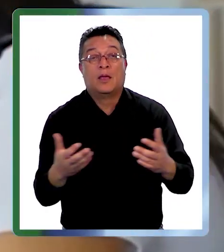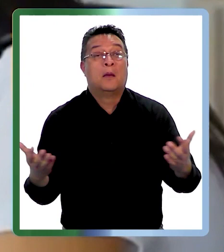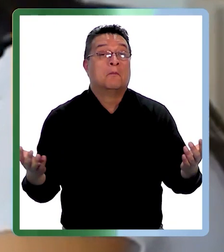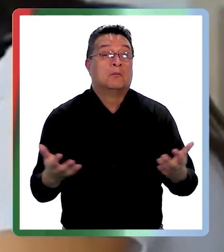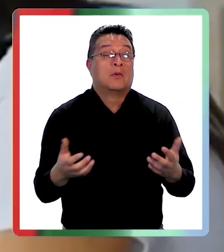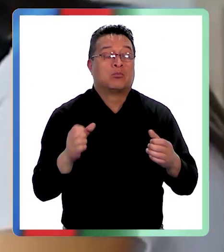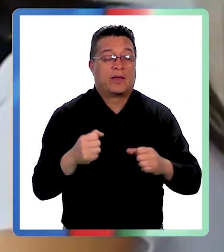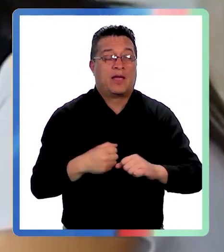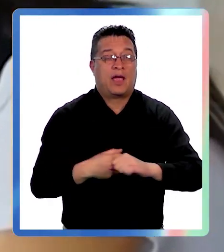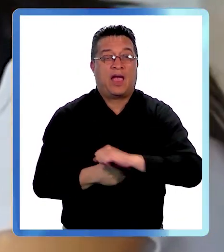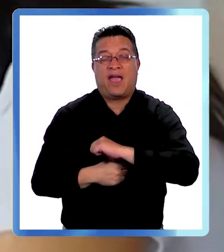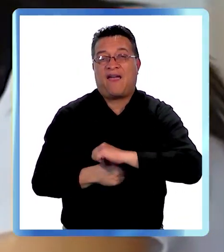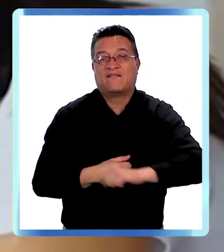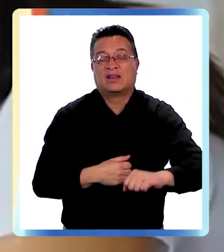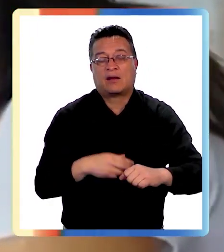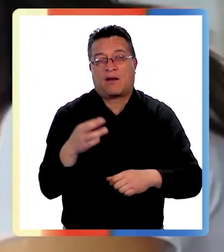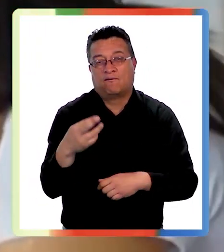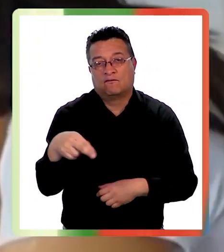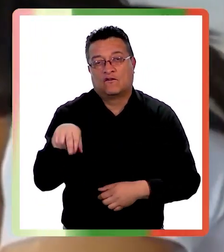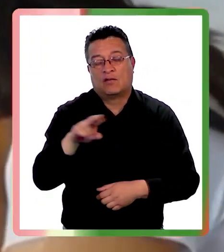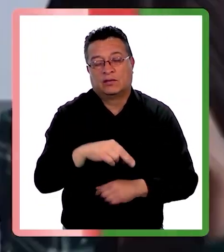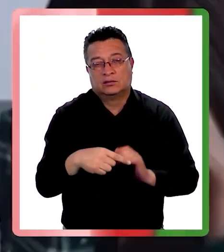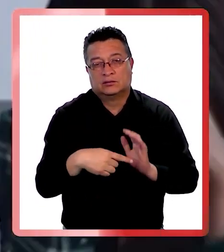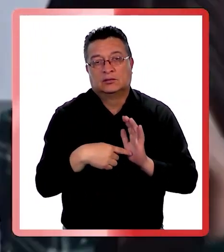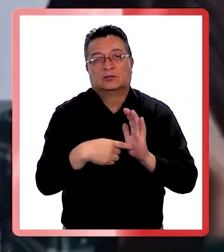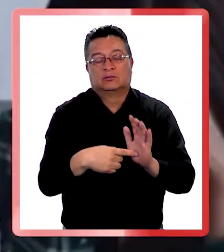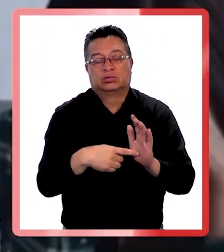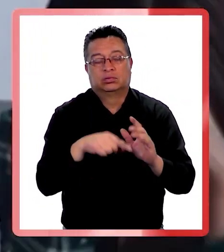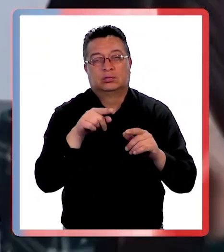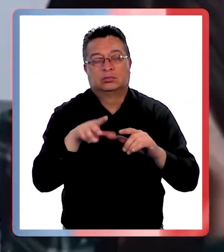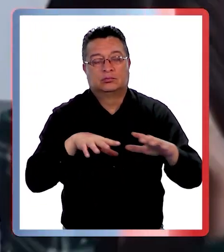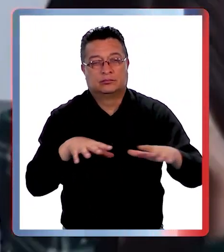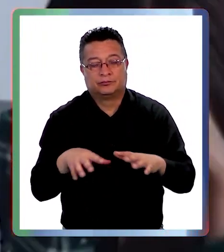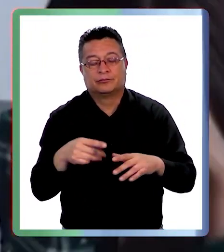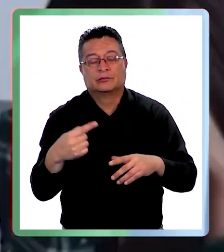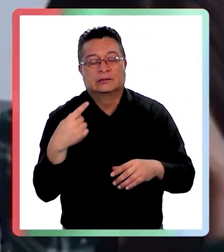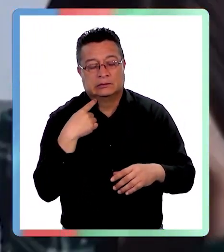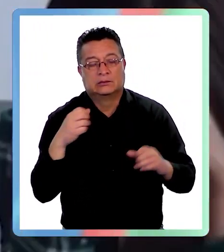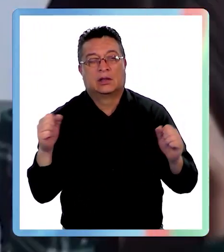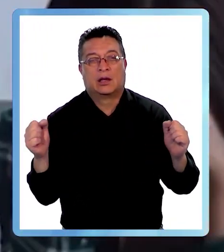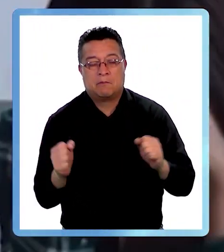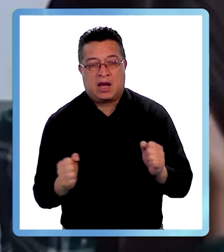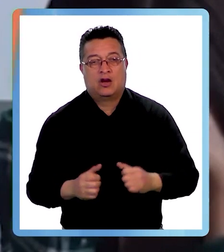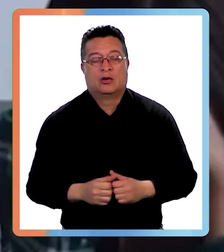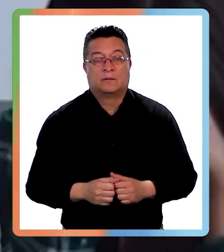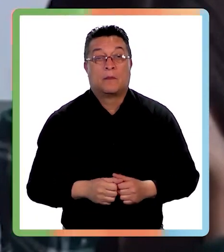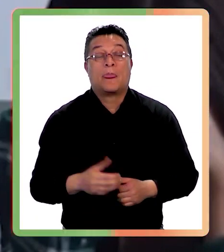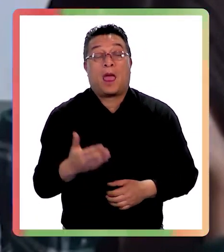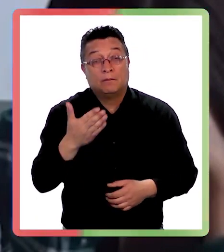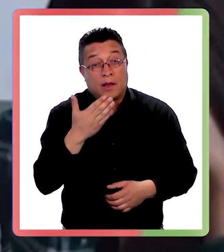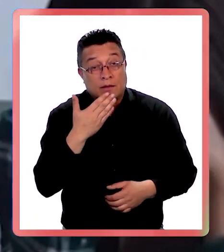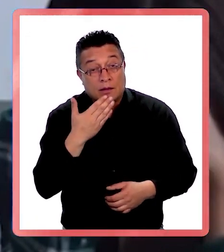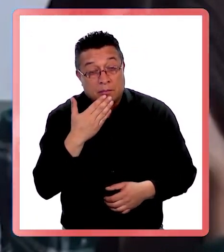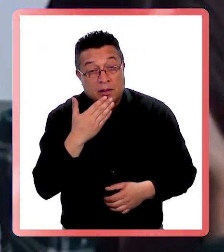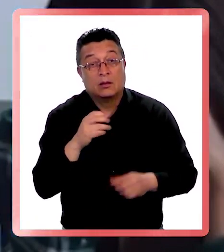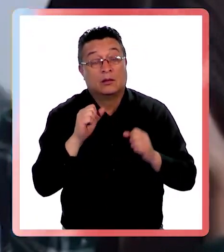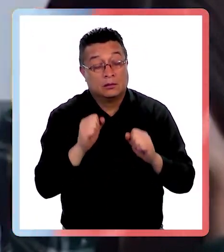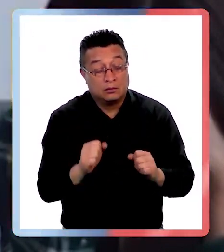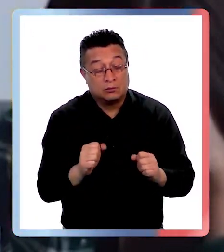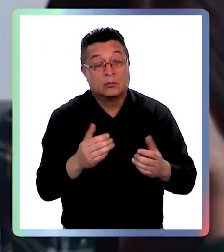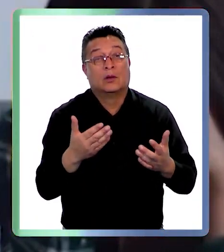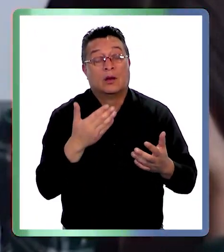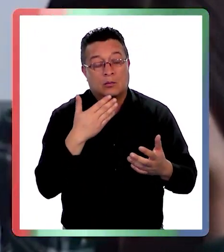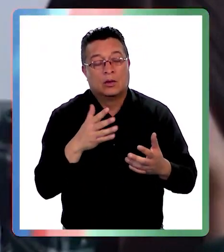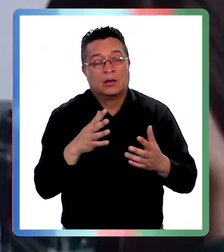evitar volver a presentar un episodio nuevamente en invierno. Y también un tratamiento que